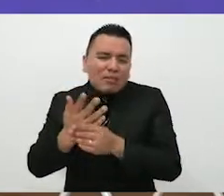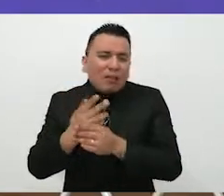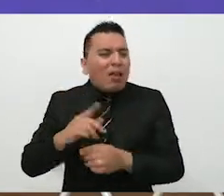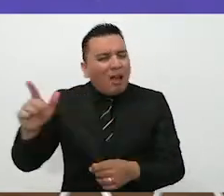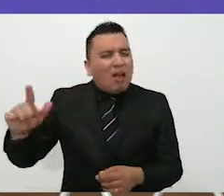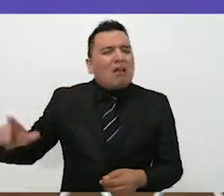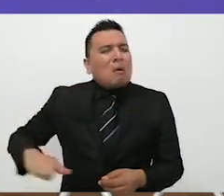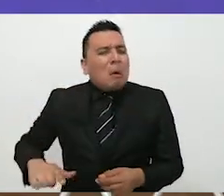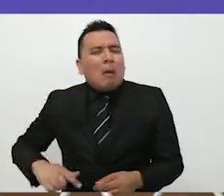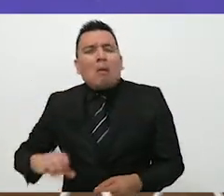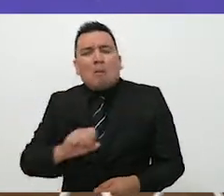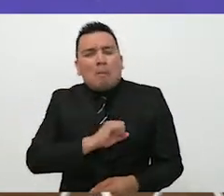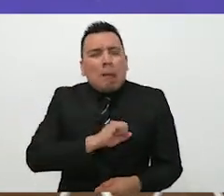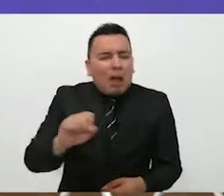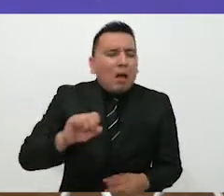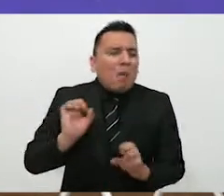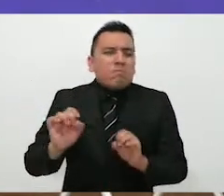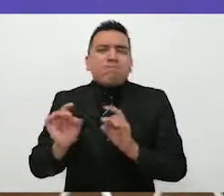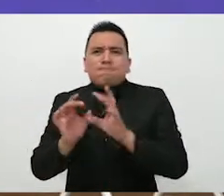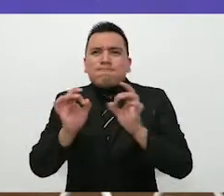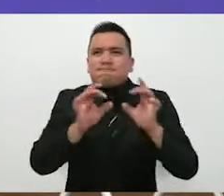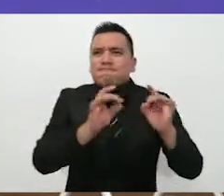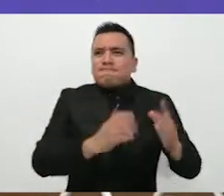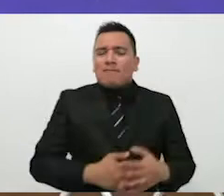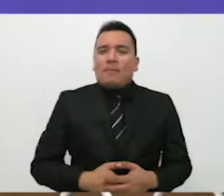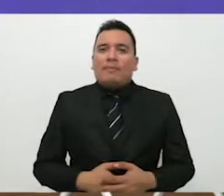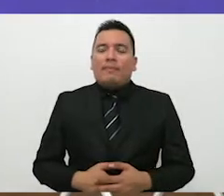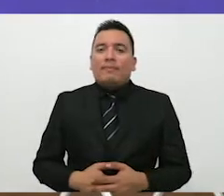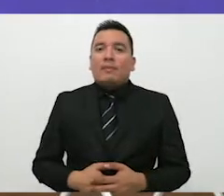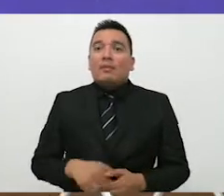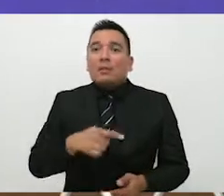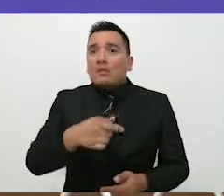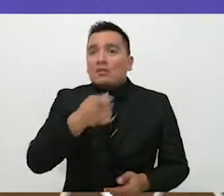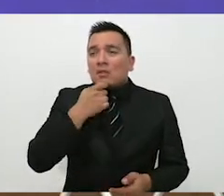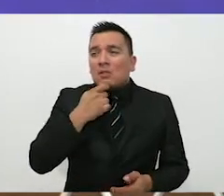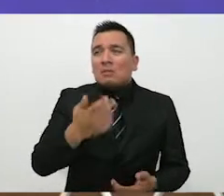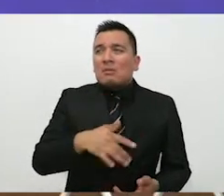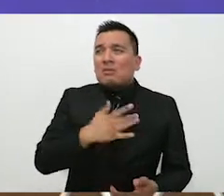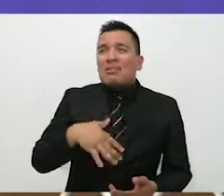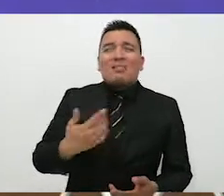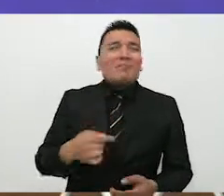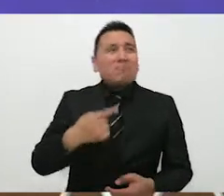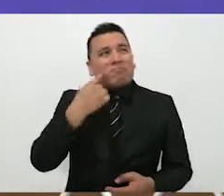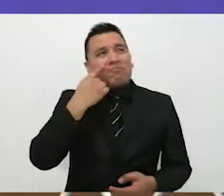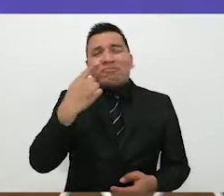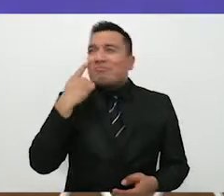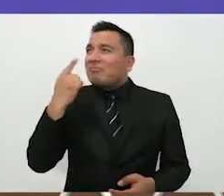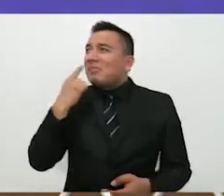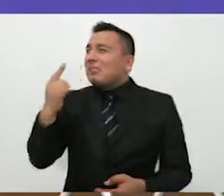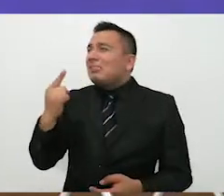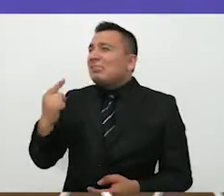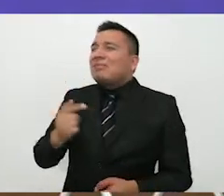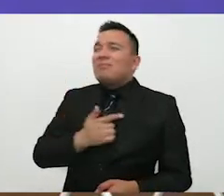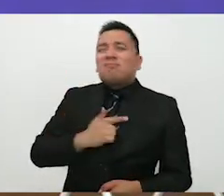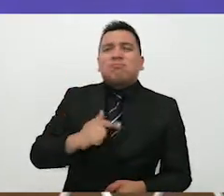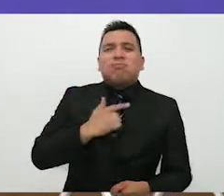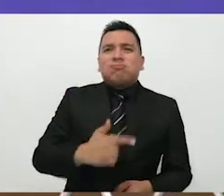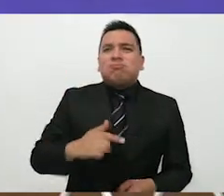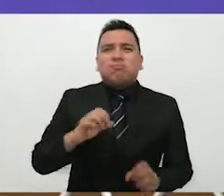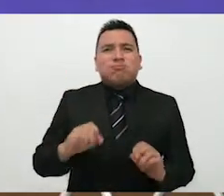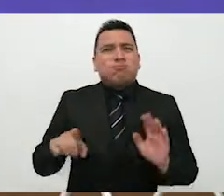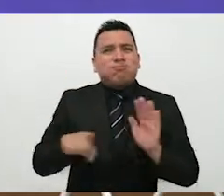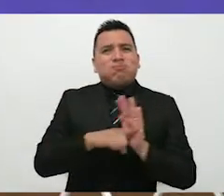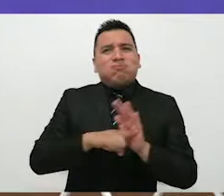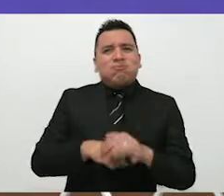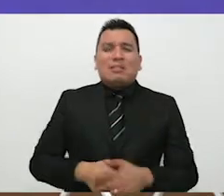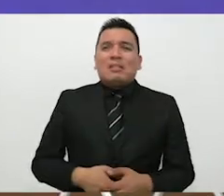lo que está pasando. Ellos mismos llegan a un sentido de descontento, de apatía, de pues es